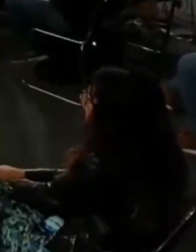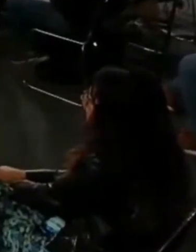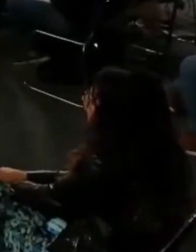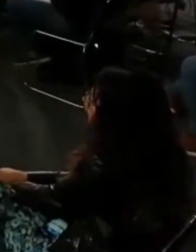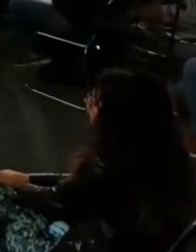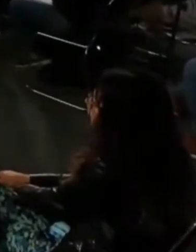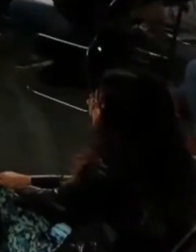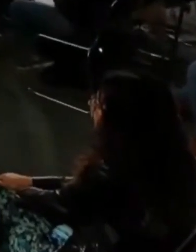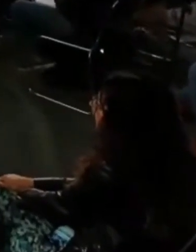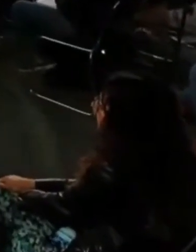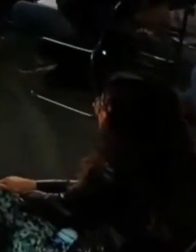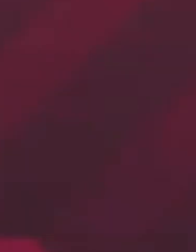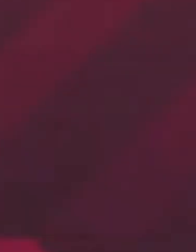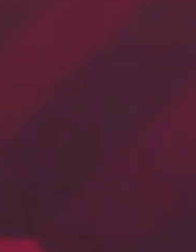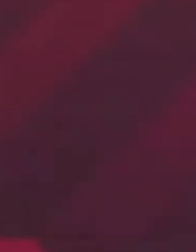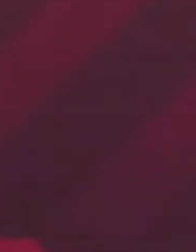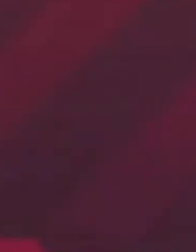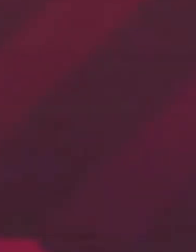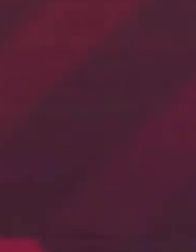vanguardia.